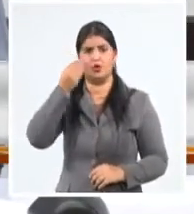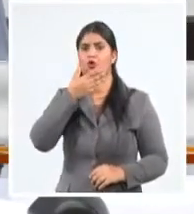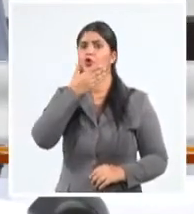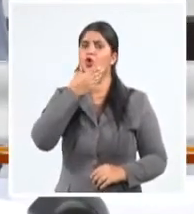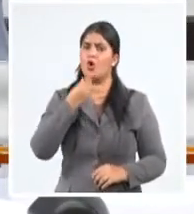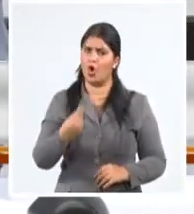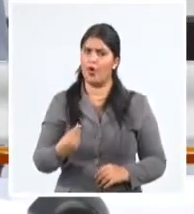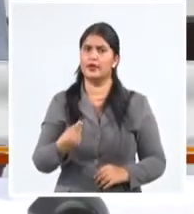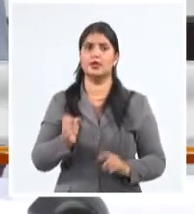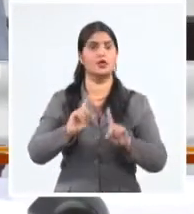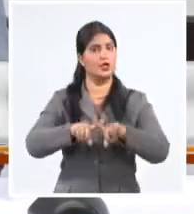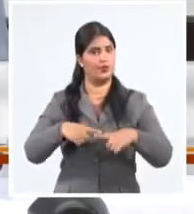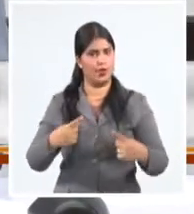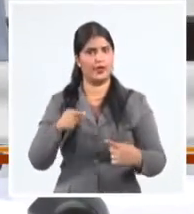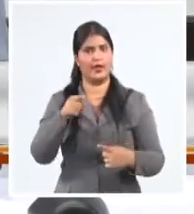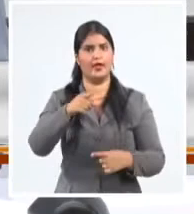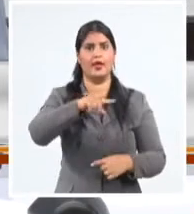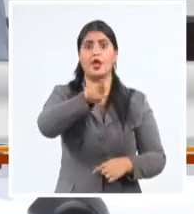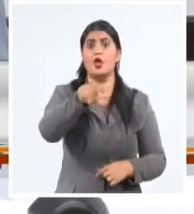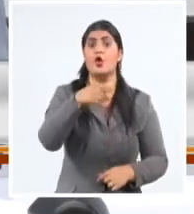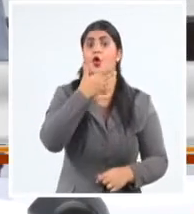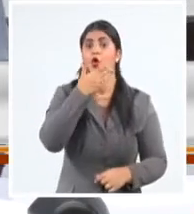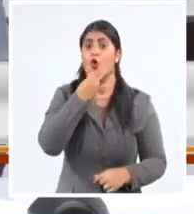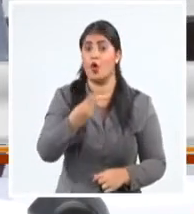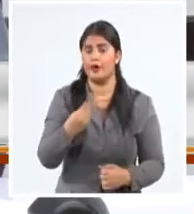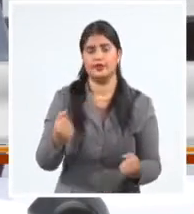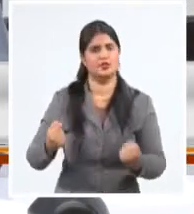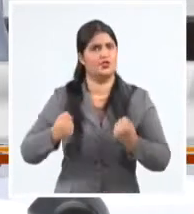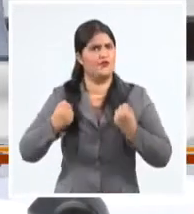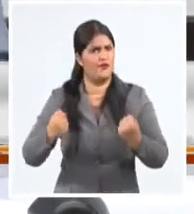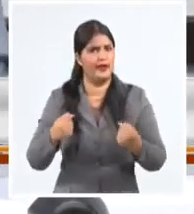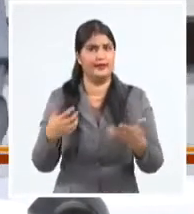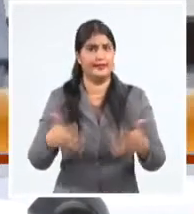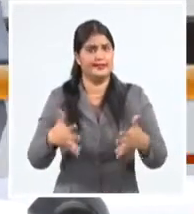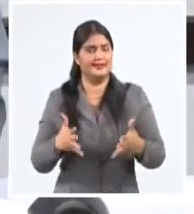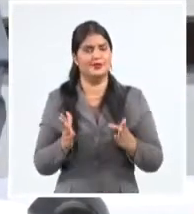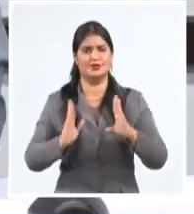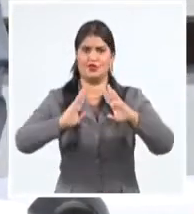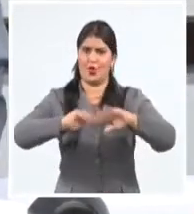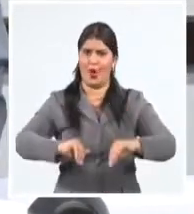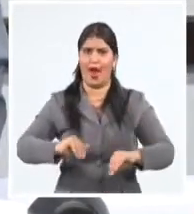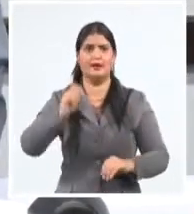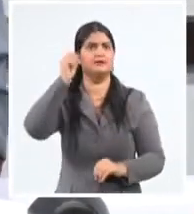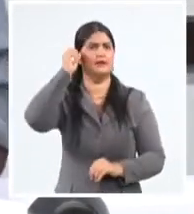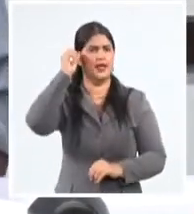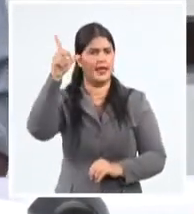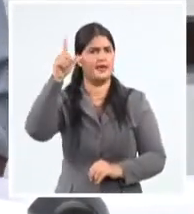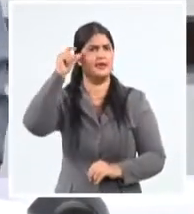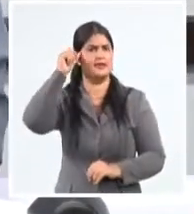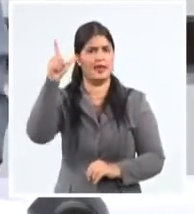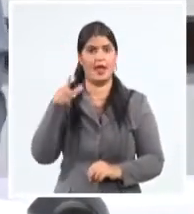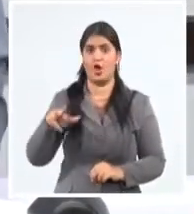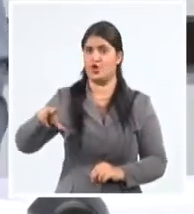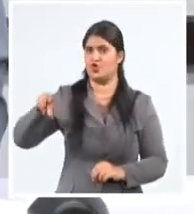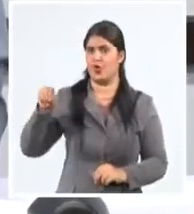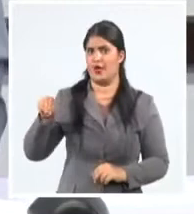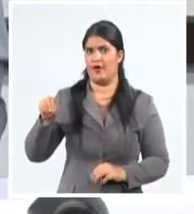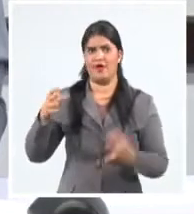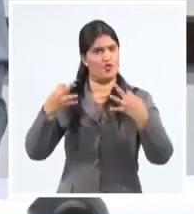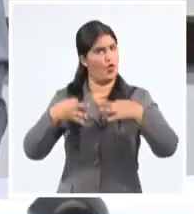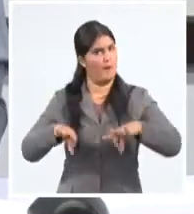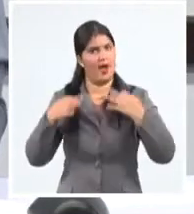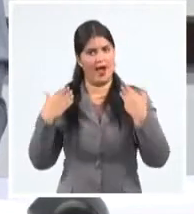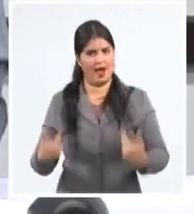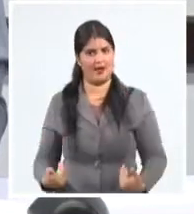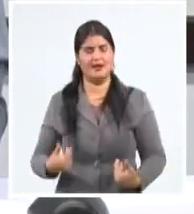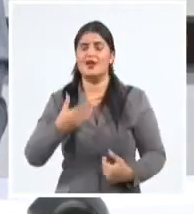más en capacidad de romper las inercias, de proponer nuevas ideas. Pues está en su naturaleza como jóvenes,